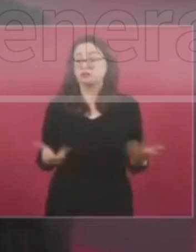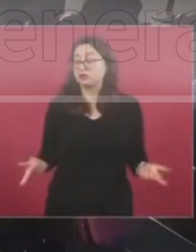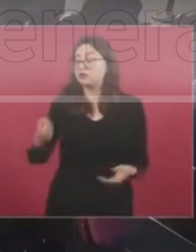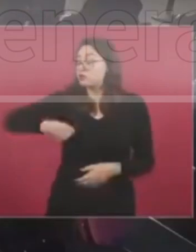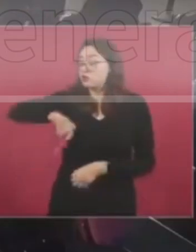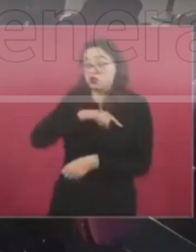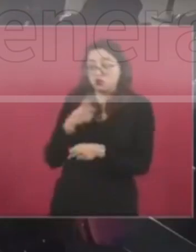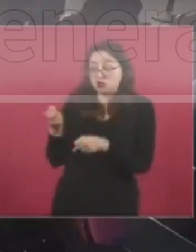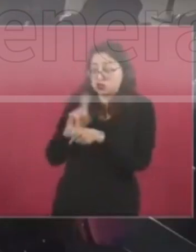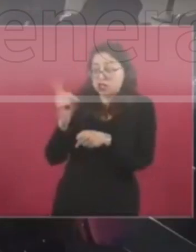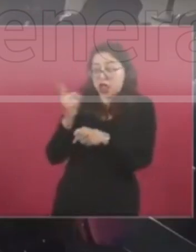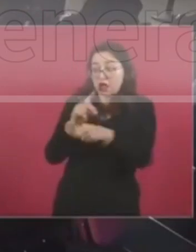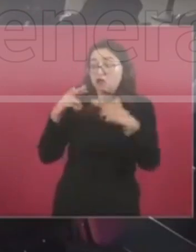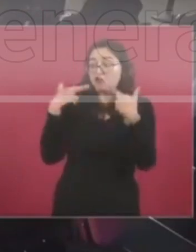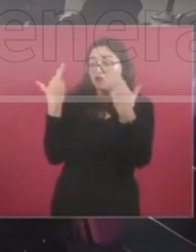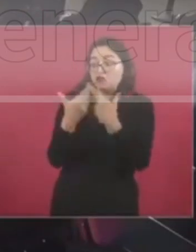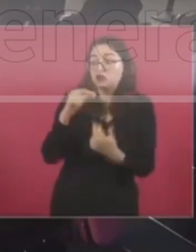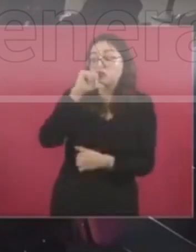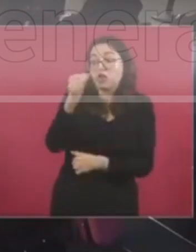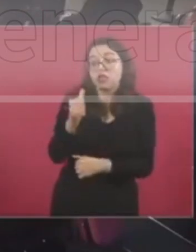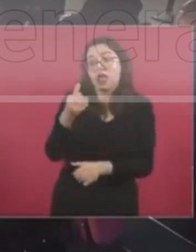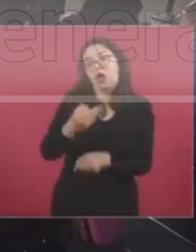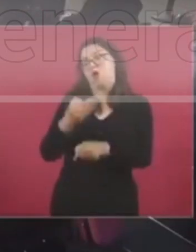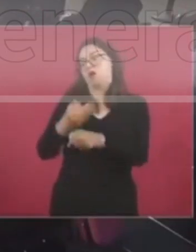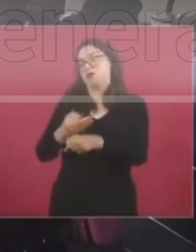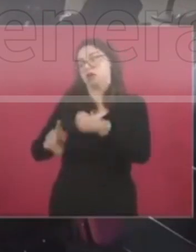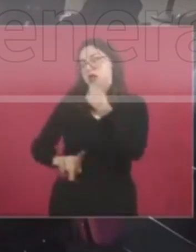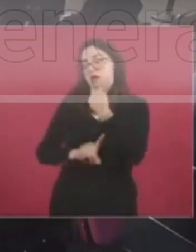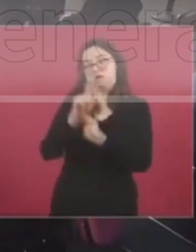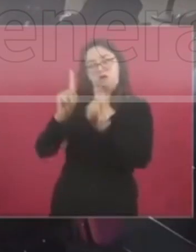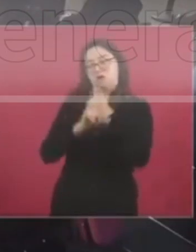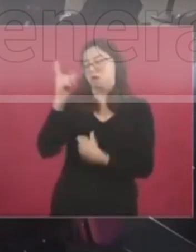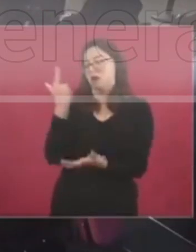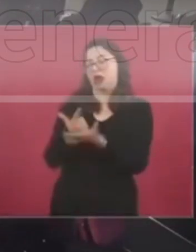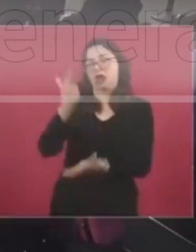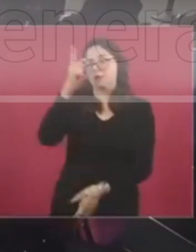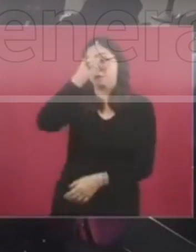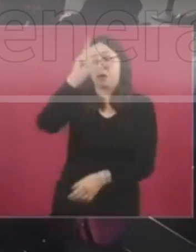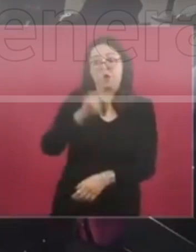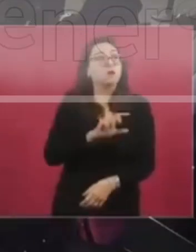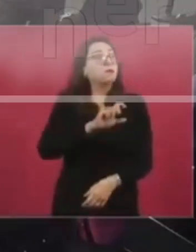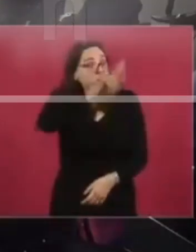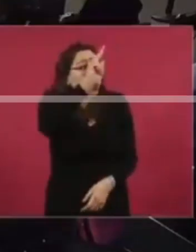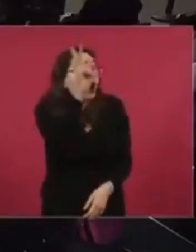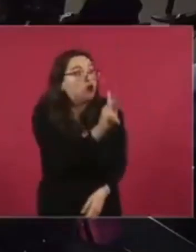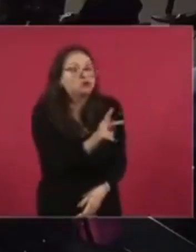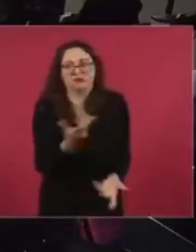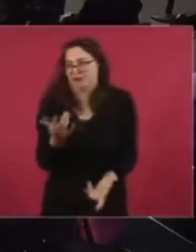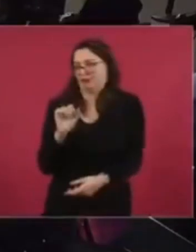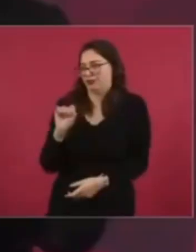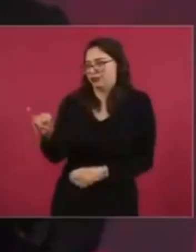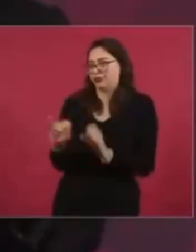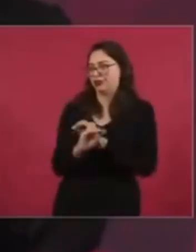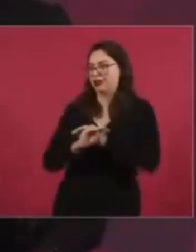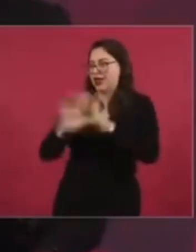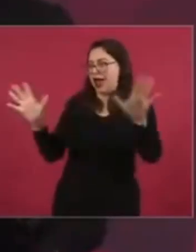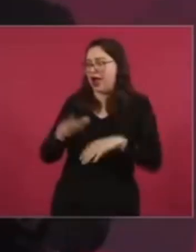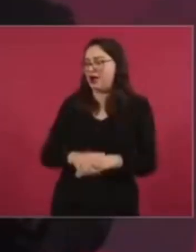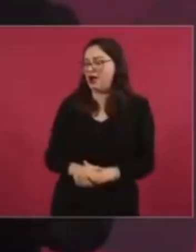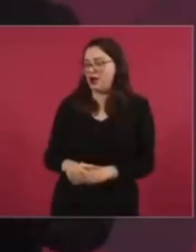Sí sí sí sí sí sí sí exactamente entonces sí ayuda